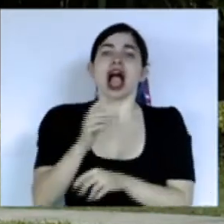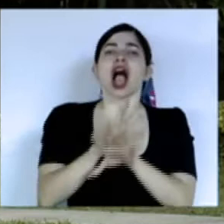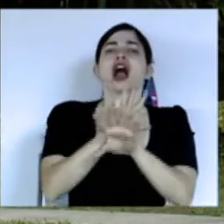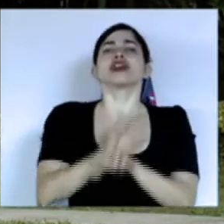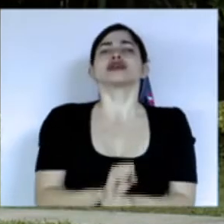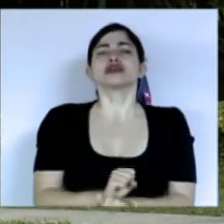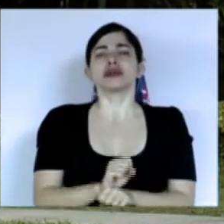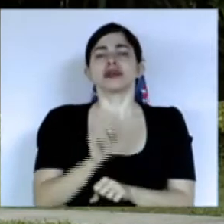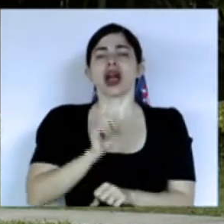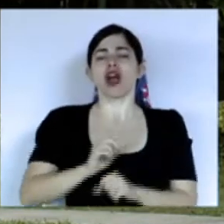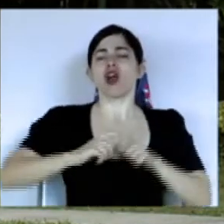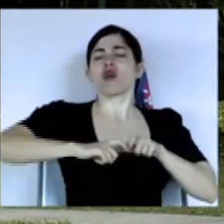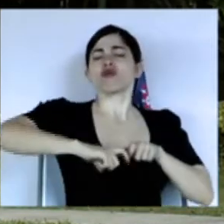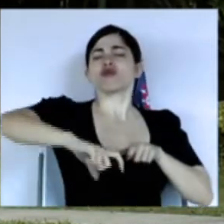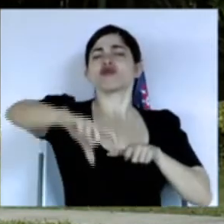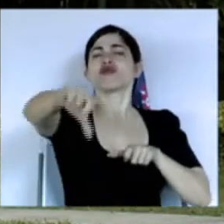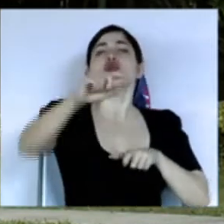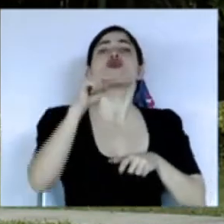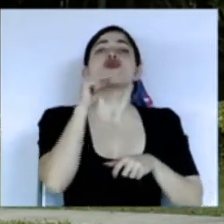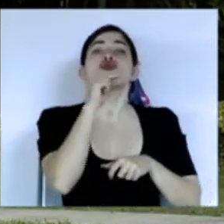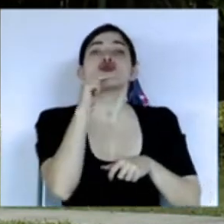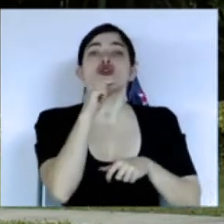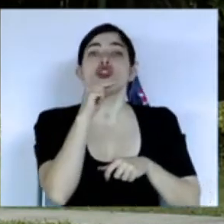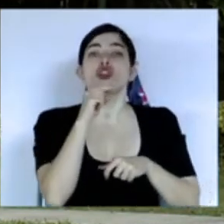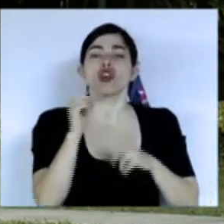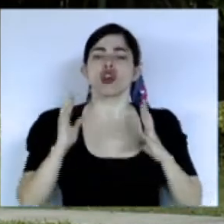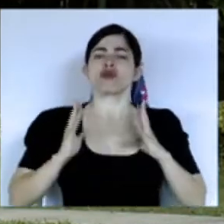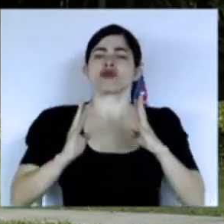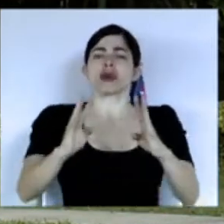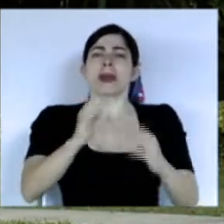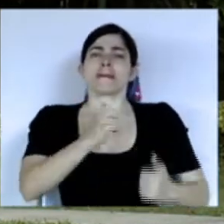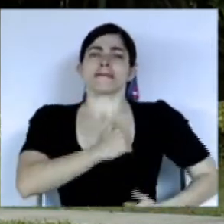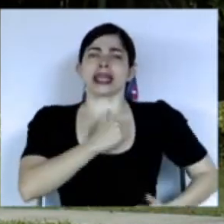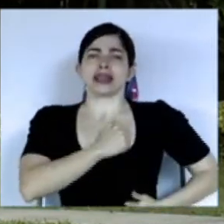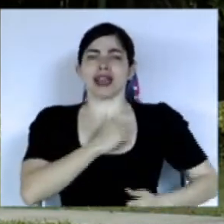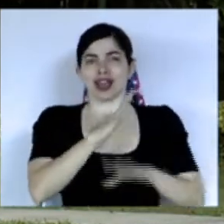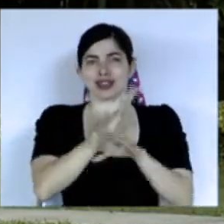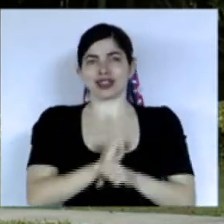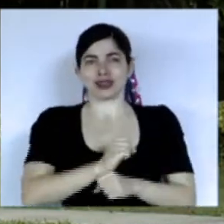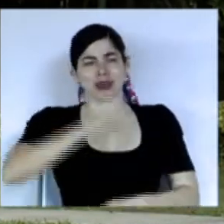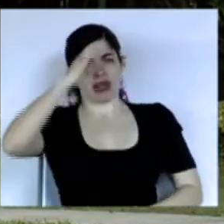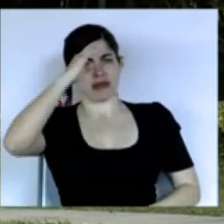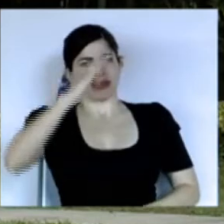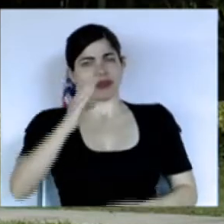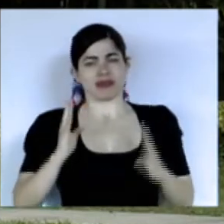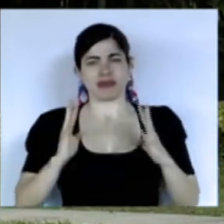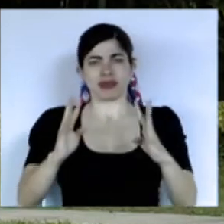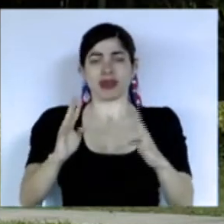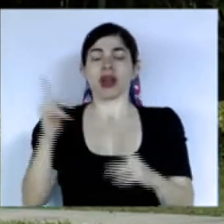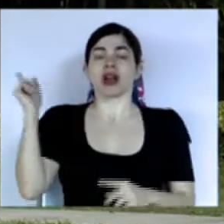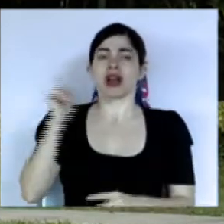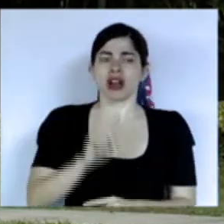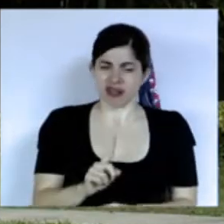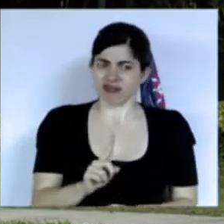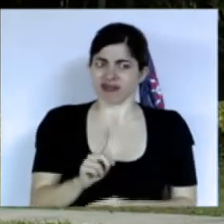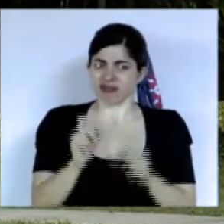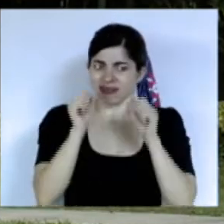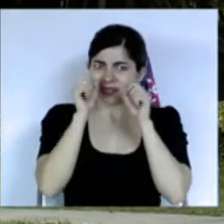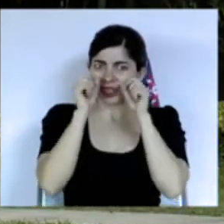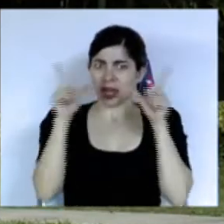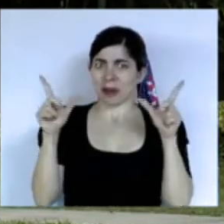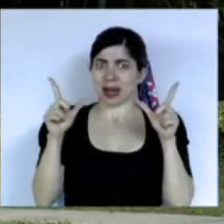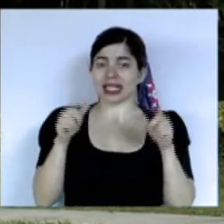ser recibidos con una alfombra roja y un saludo militar y encontrarse con la sorpresa de que los